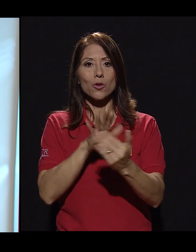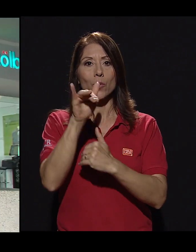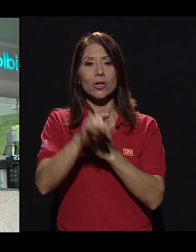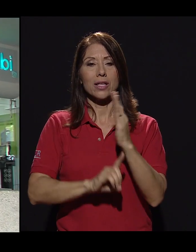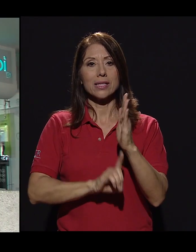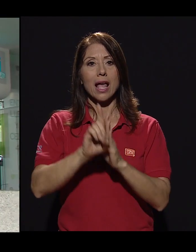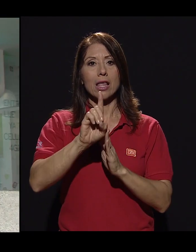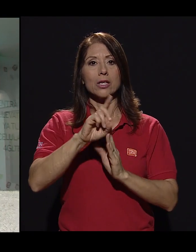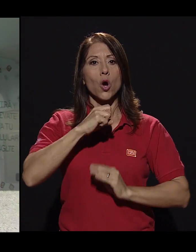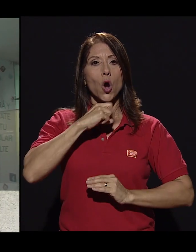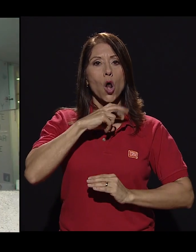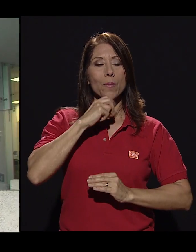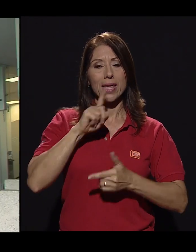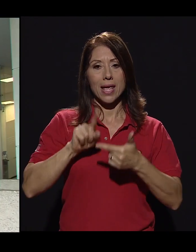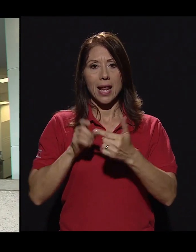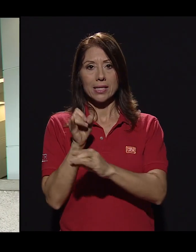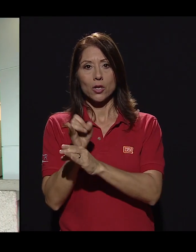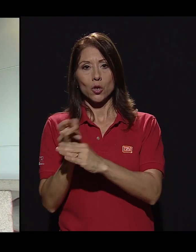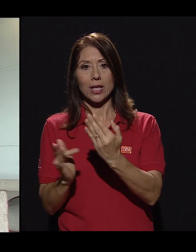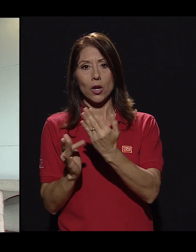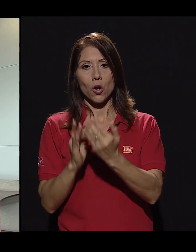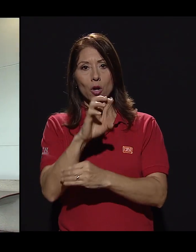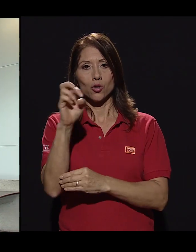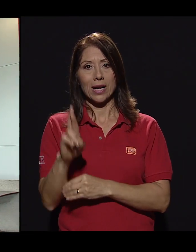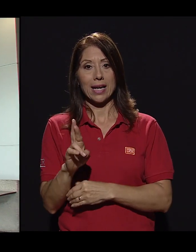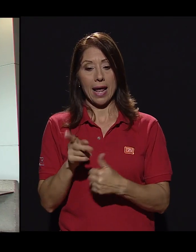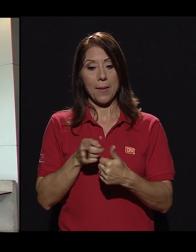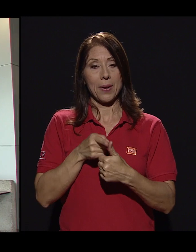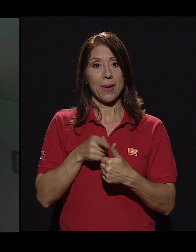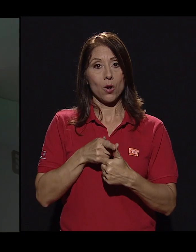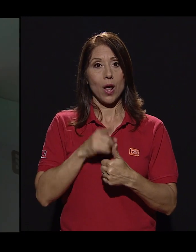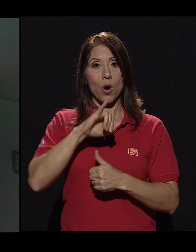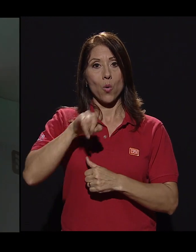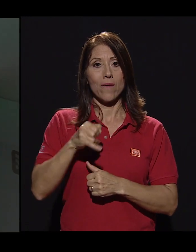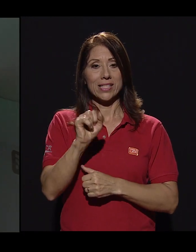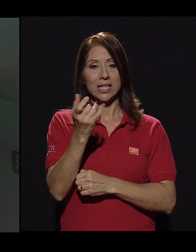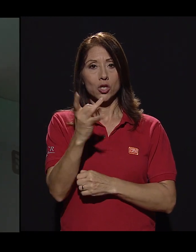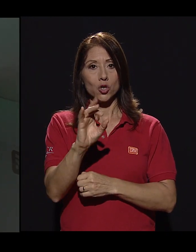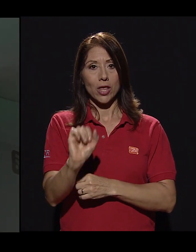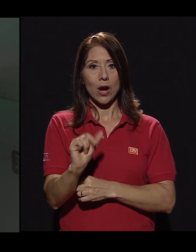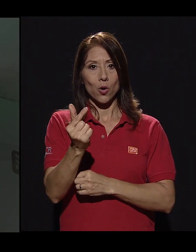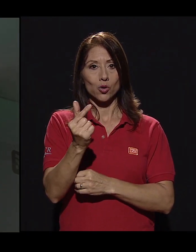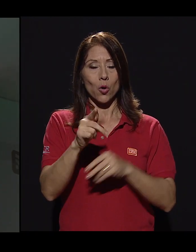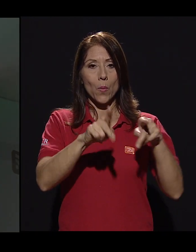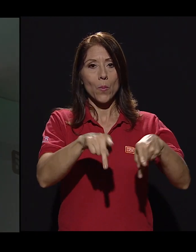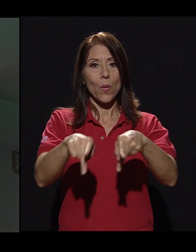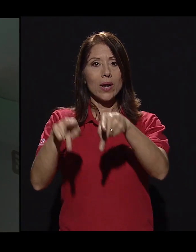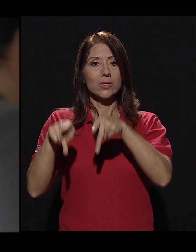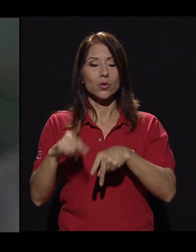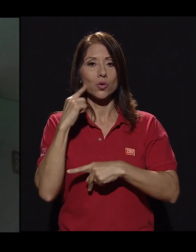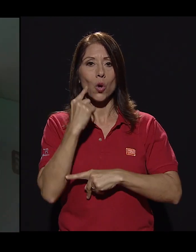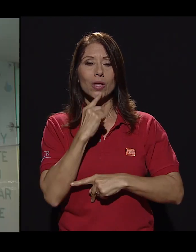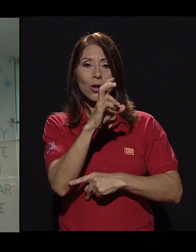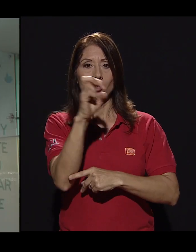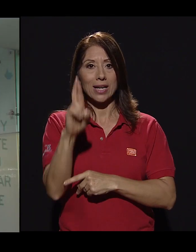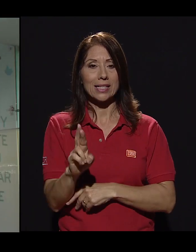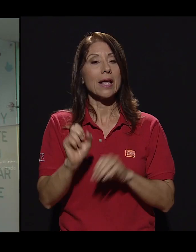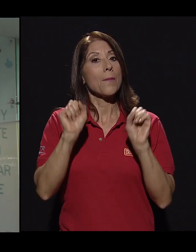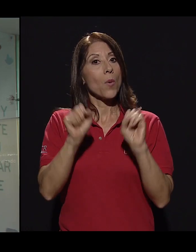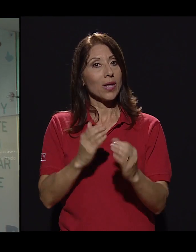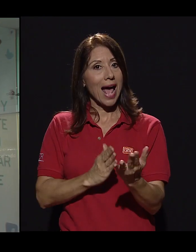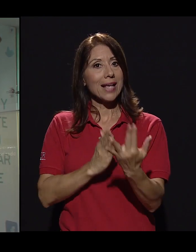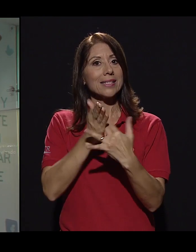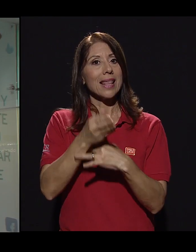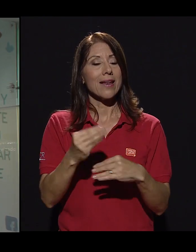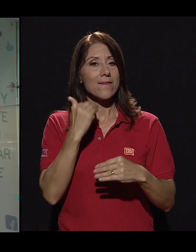desarrollados por Colby y el Tecnológico de Costa Rica. En primer lugar, desde el jueves 18 de agosto, la población sorda costarricense